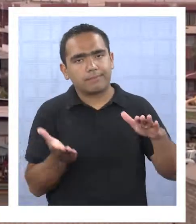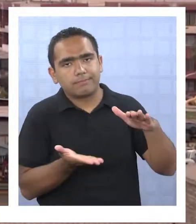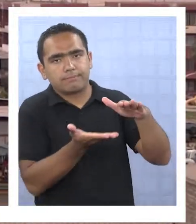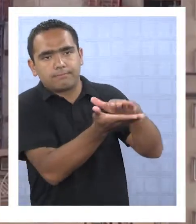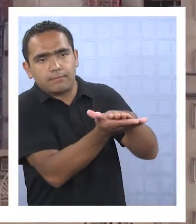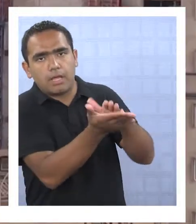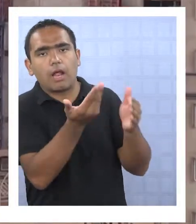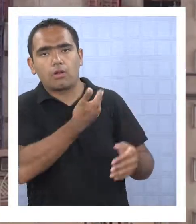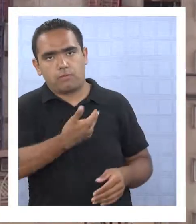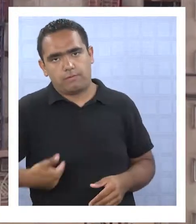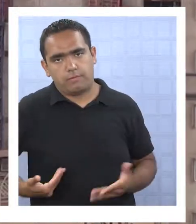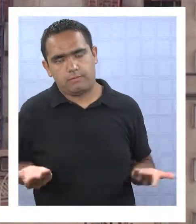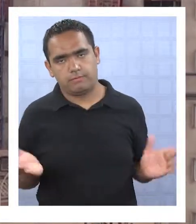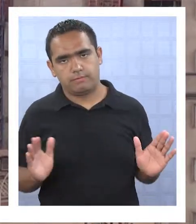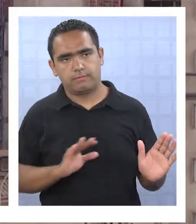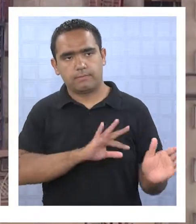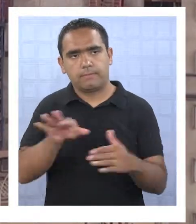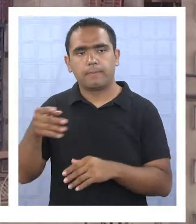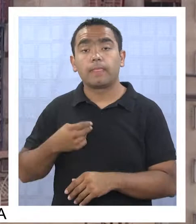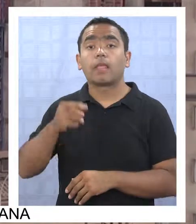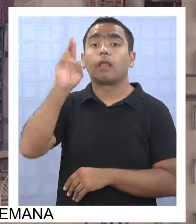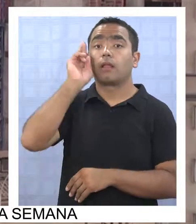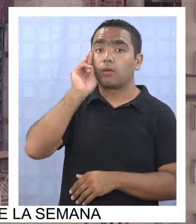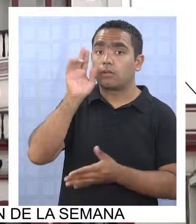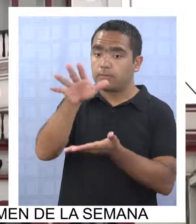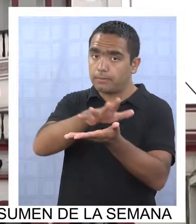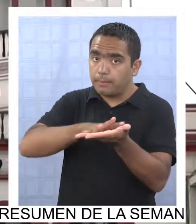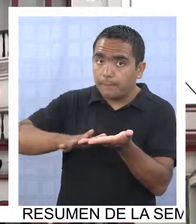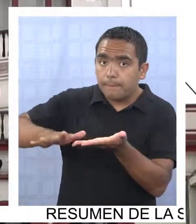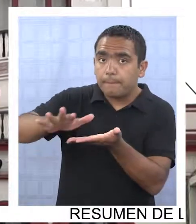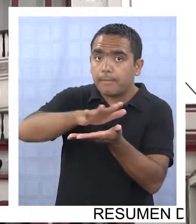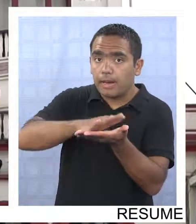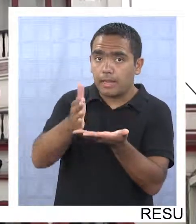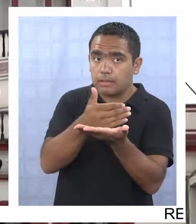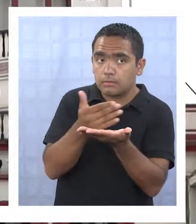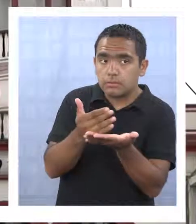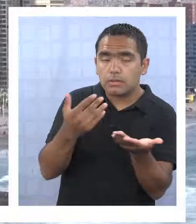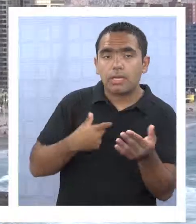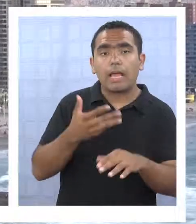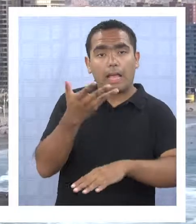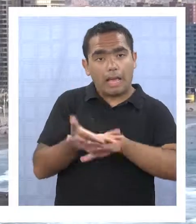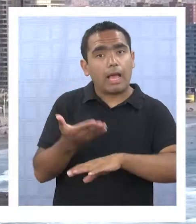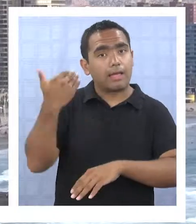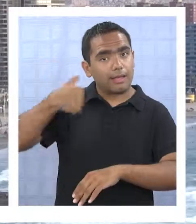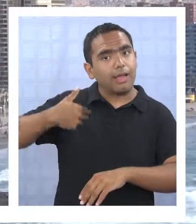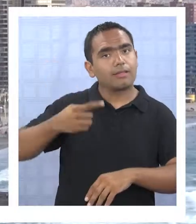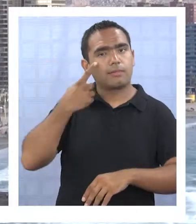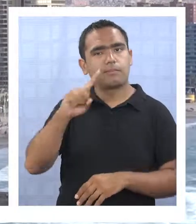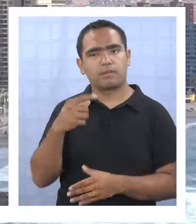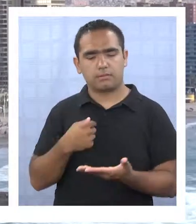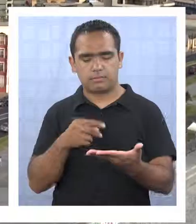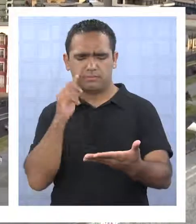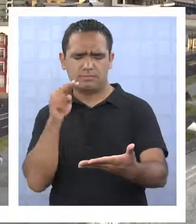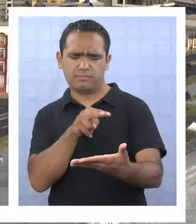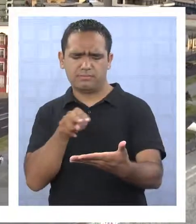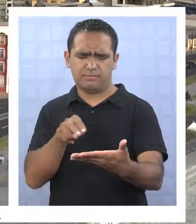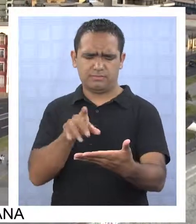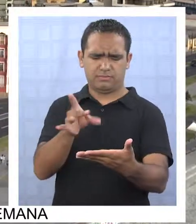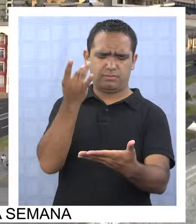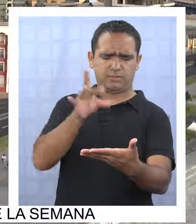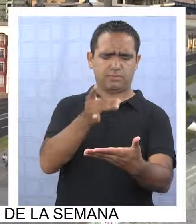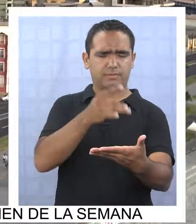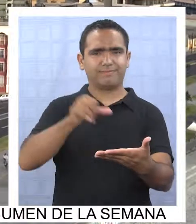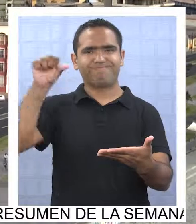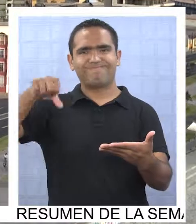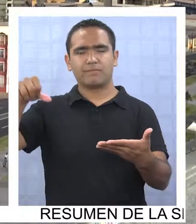y haberla ingresado al gobierno regional. Recordemos que el plano regulador intercomunal tuvo varias irregularidades que fueron denunciadas por el senador